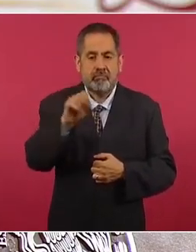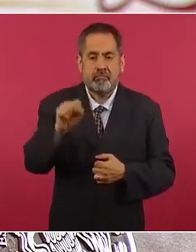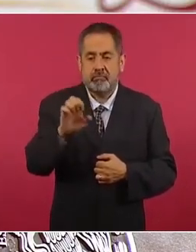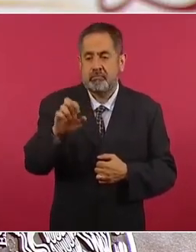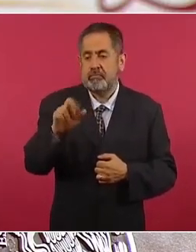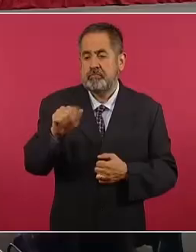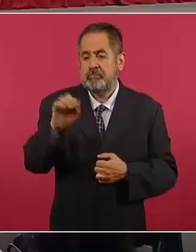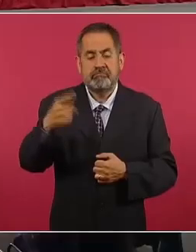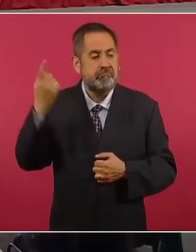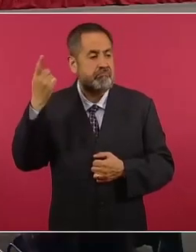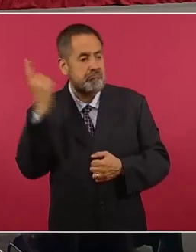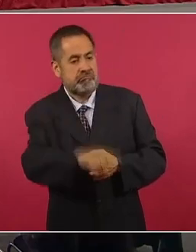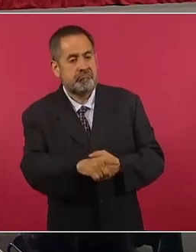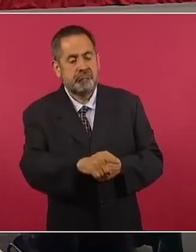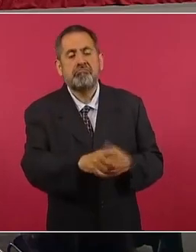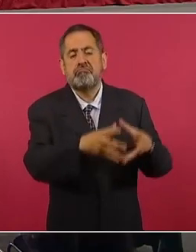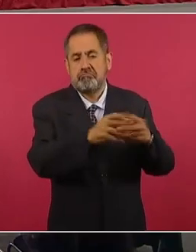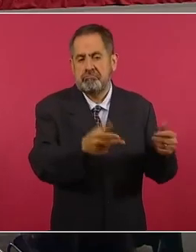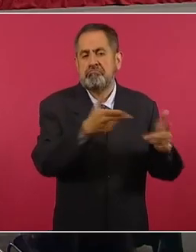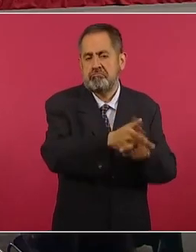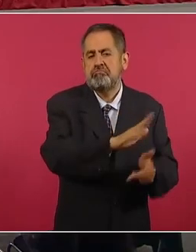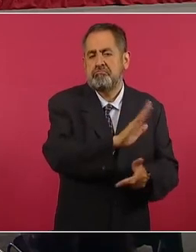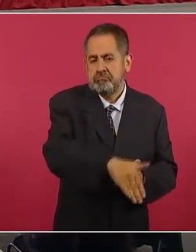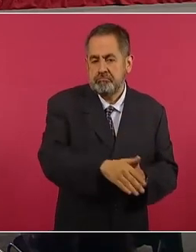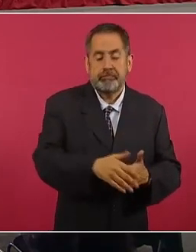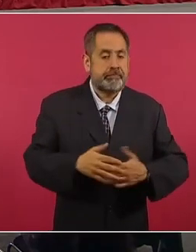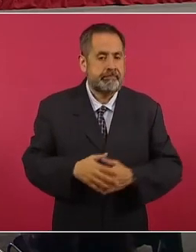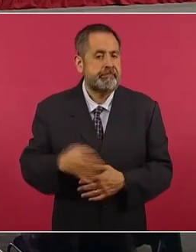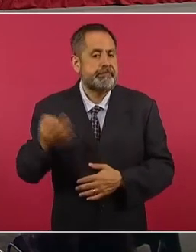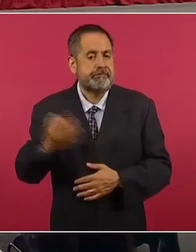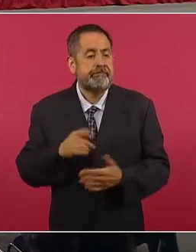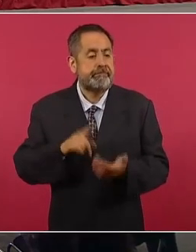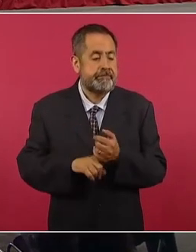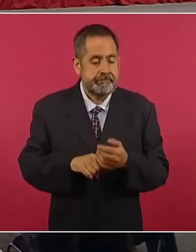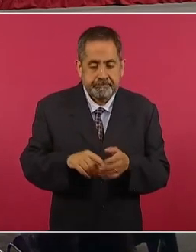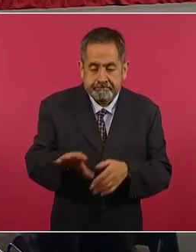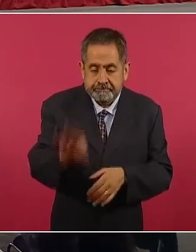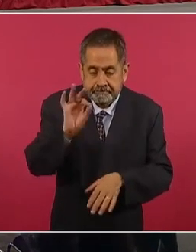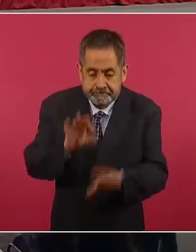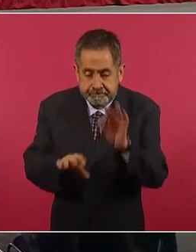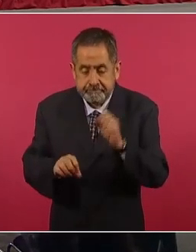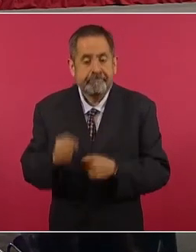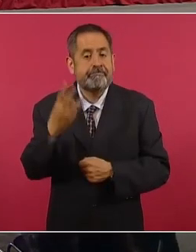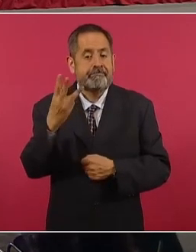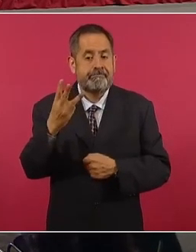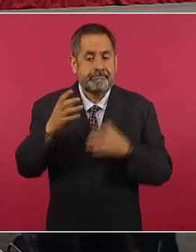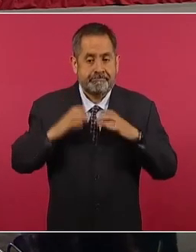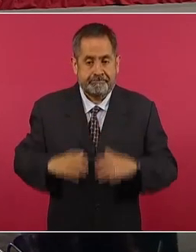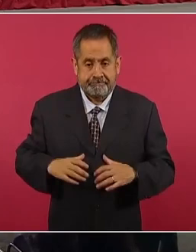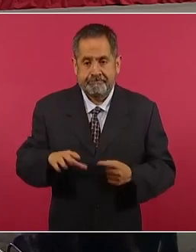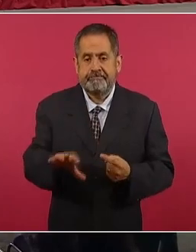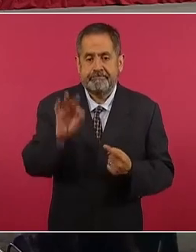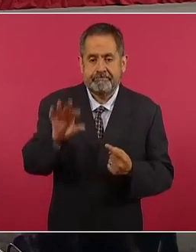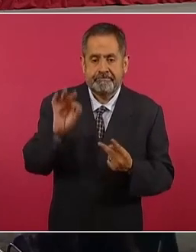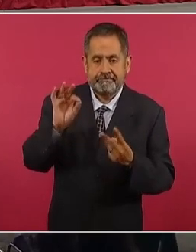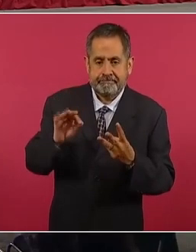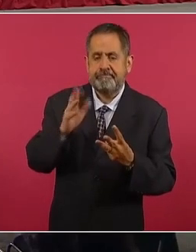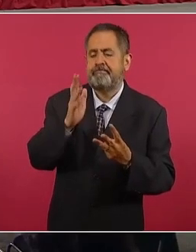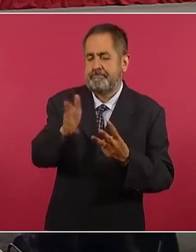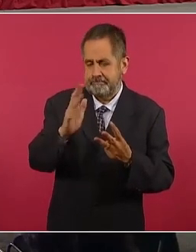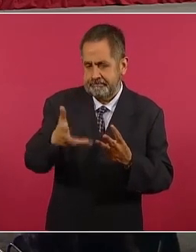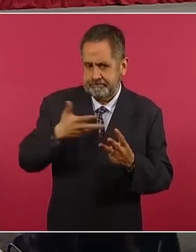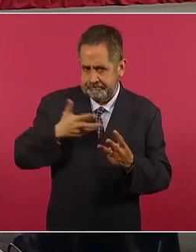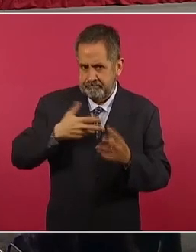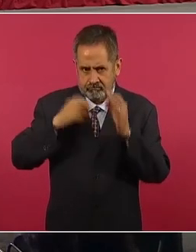Rodríguez Pérez. Se confirma la identificación de tres de los 43 estudiantes desaparecidos, que no hay indicio